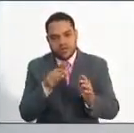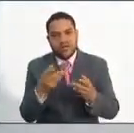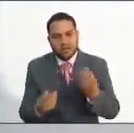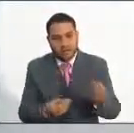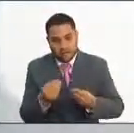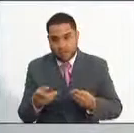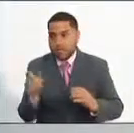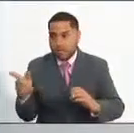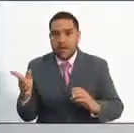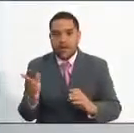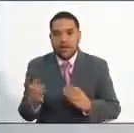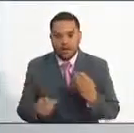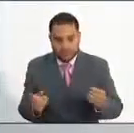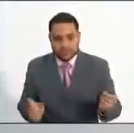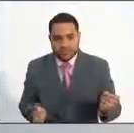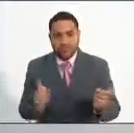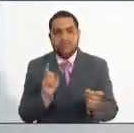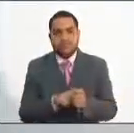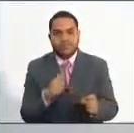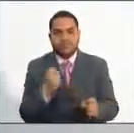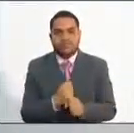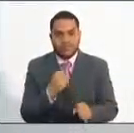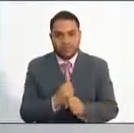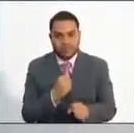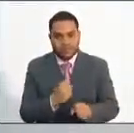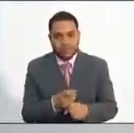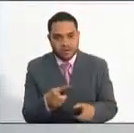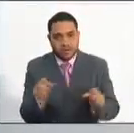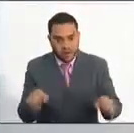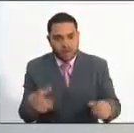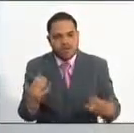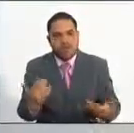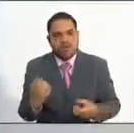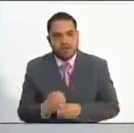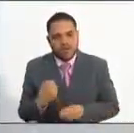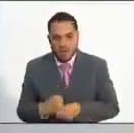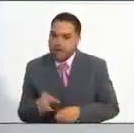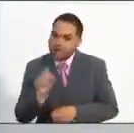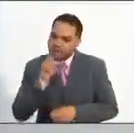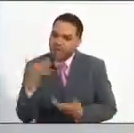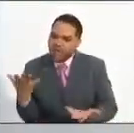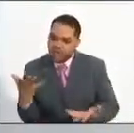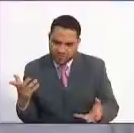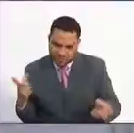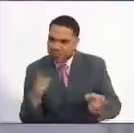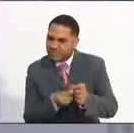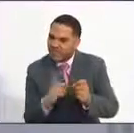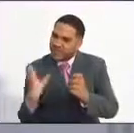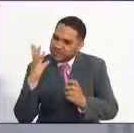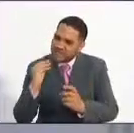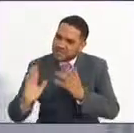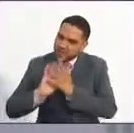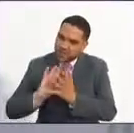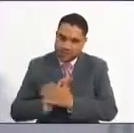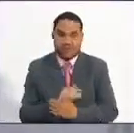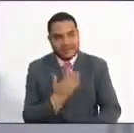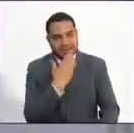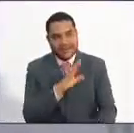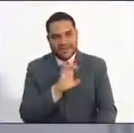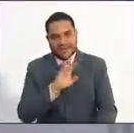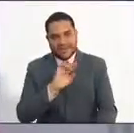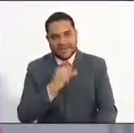Lina, con las buenas tardes. ¿Cómo se ganó este concurso para ocupar el empleo que hoy tiene? Háblenos de ello. Gracias, Erika.